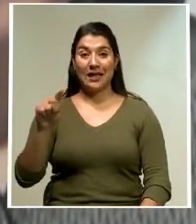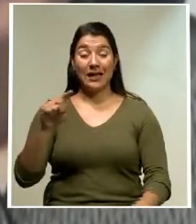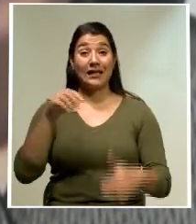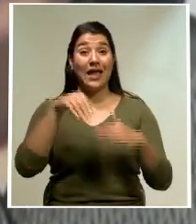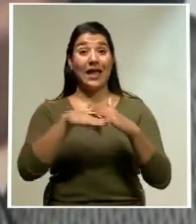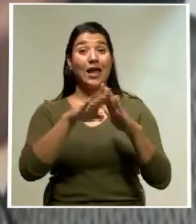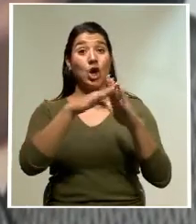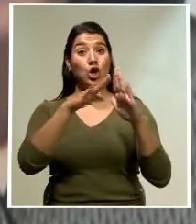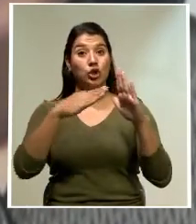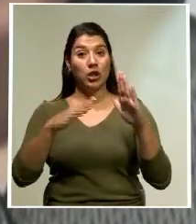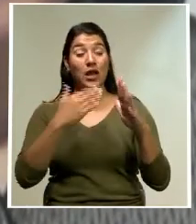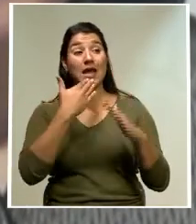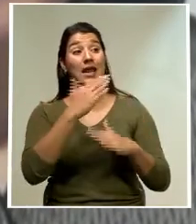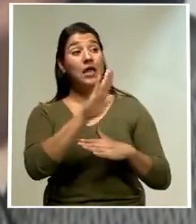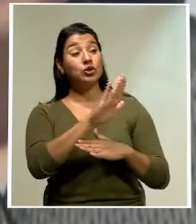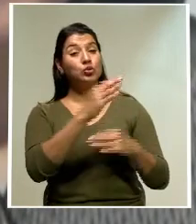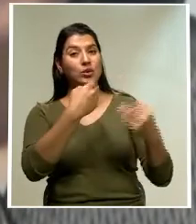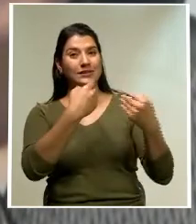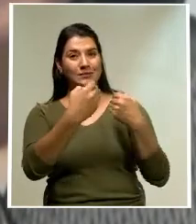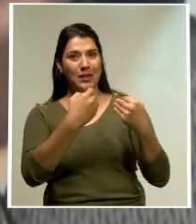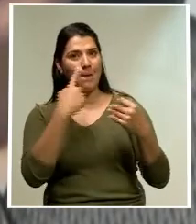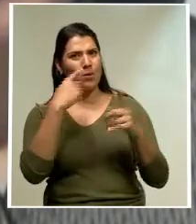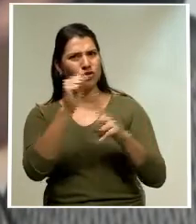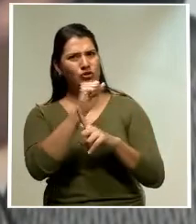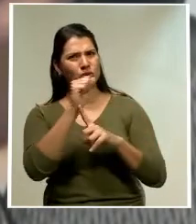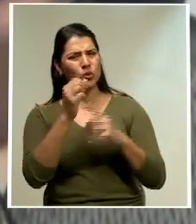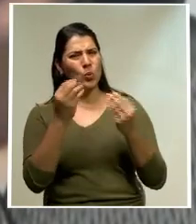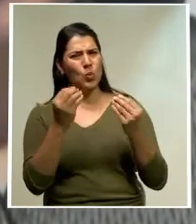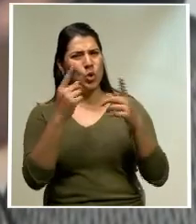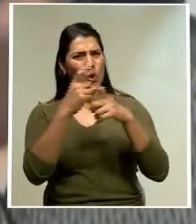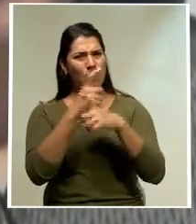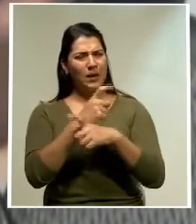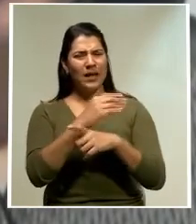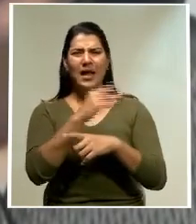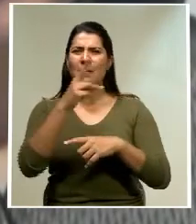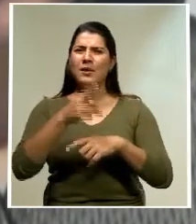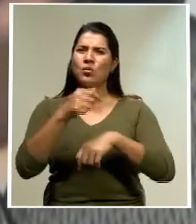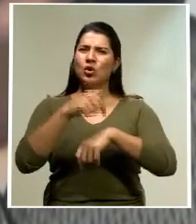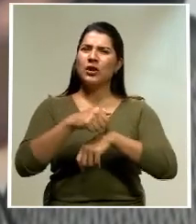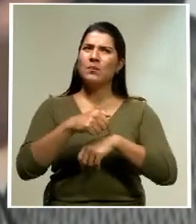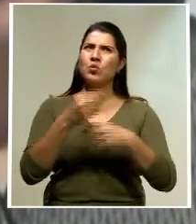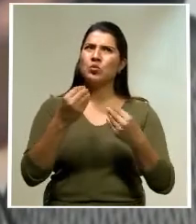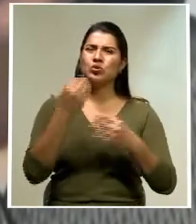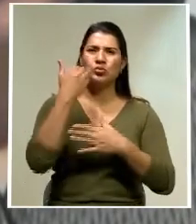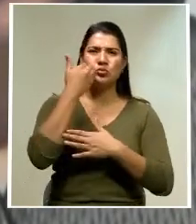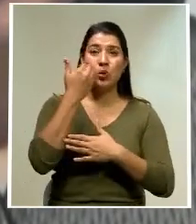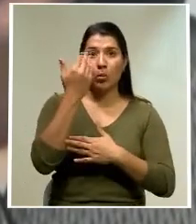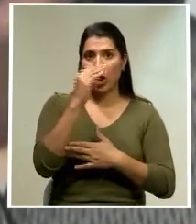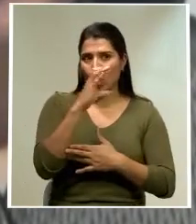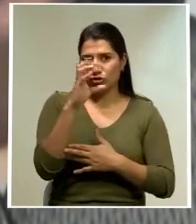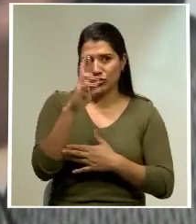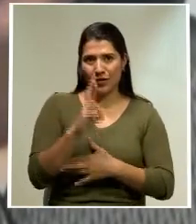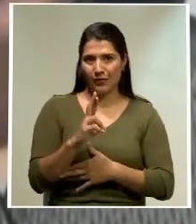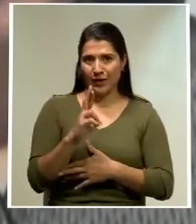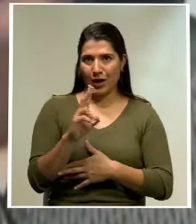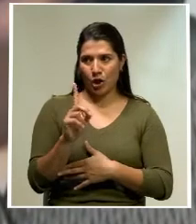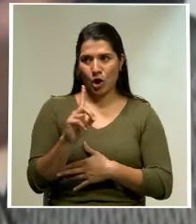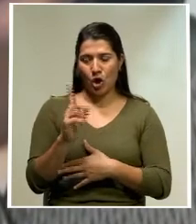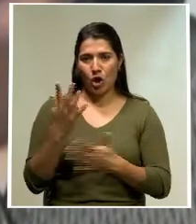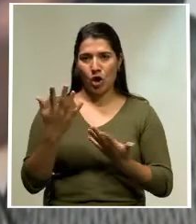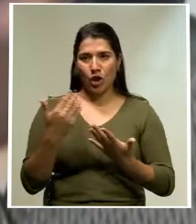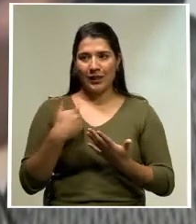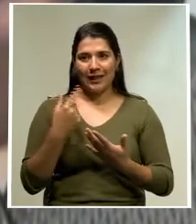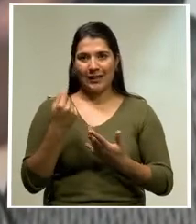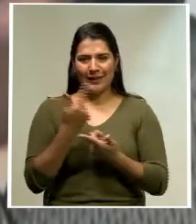por la explicación de esta situación tan compleja y a la vez tan penosa porque no nos sobra la plata. Ahí tenemos el